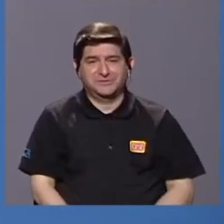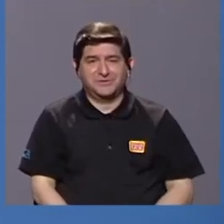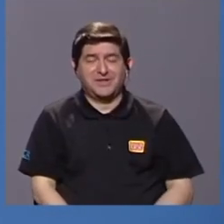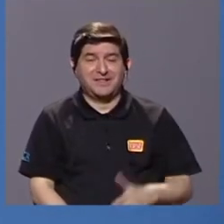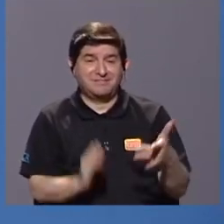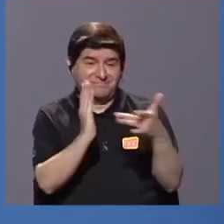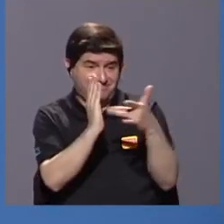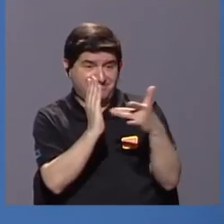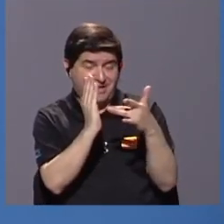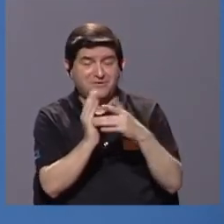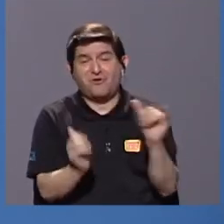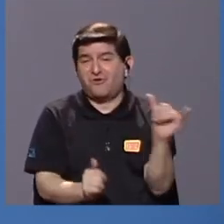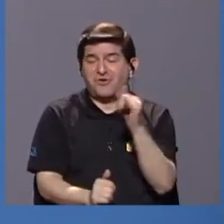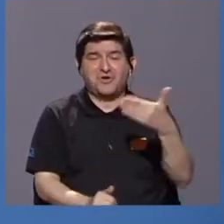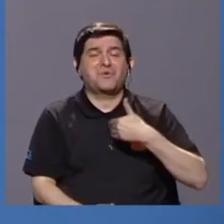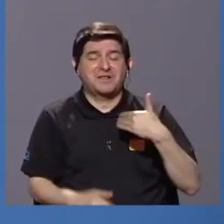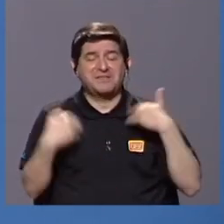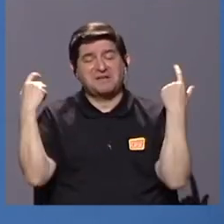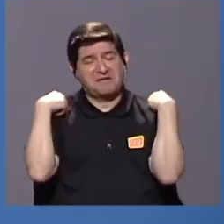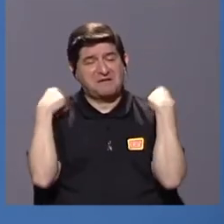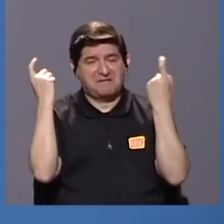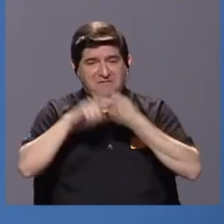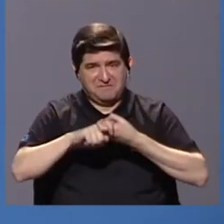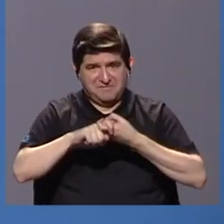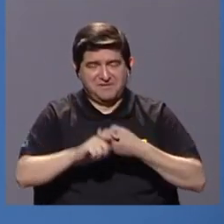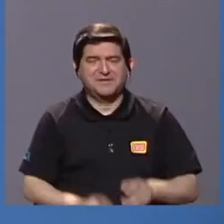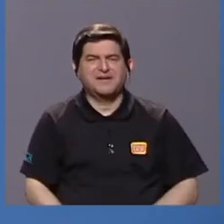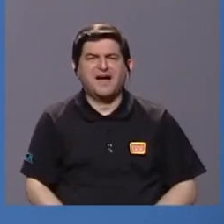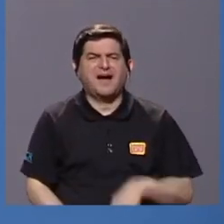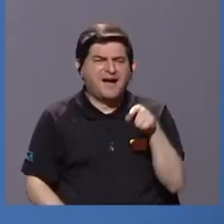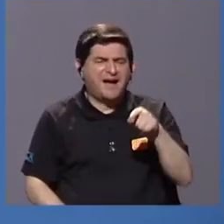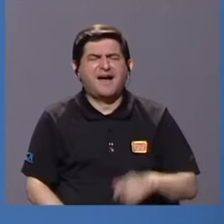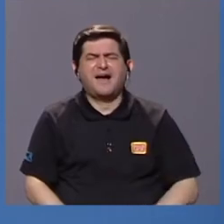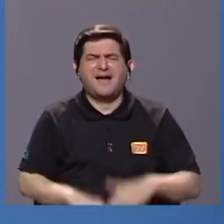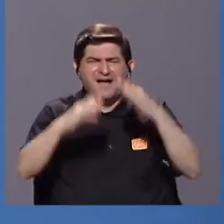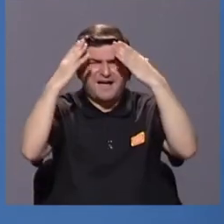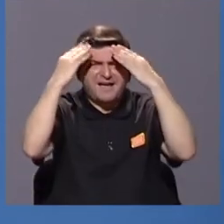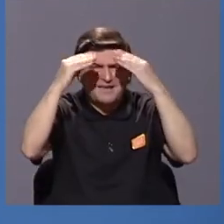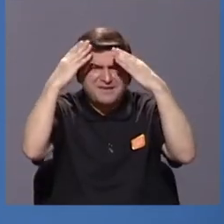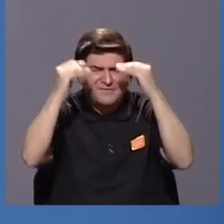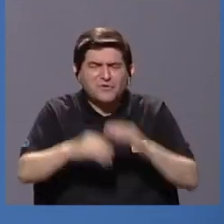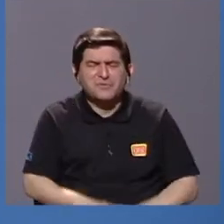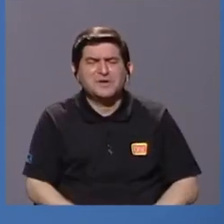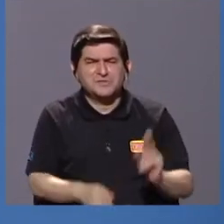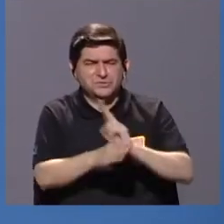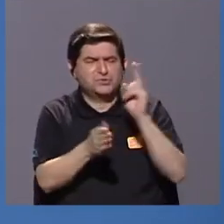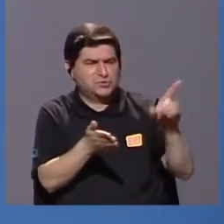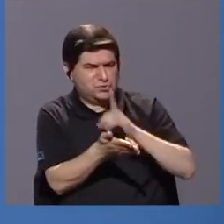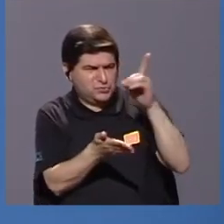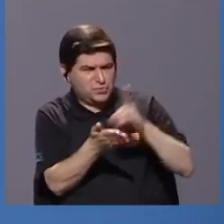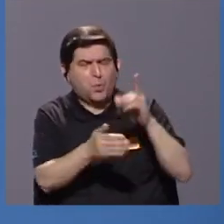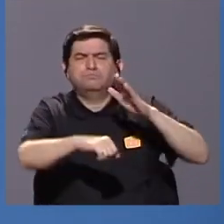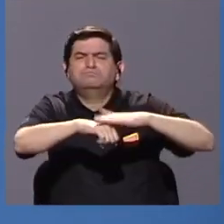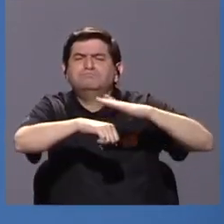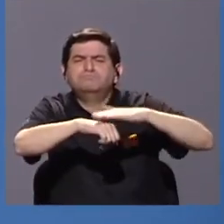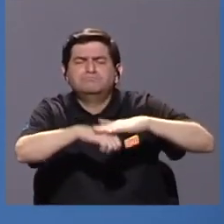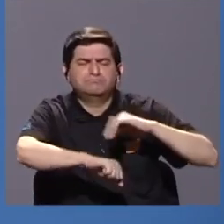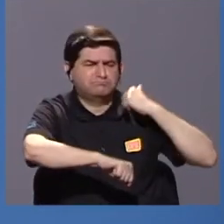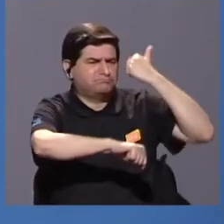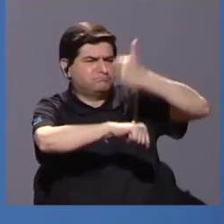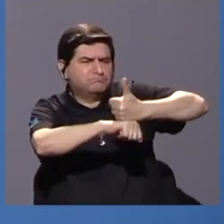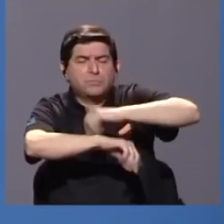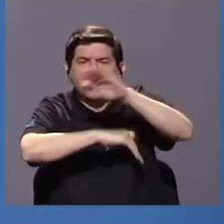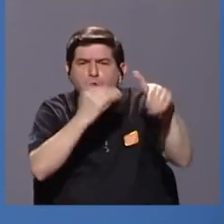tecnología del lenguaje para el español. Entonces, la base de datos informática con la que se construyó el diccionario está permitiendo crear